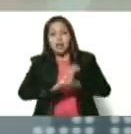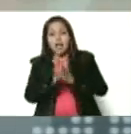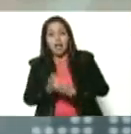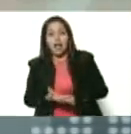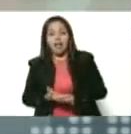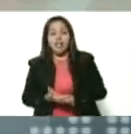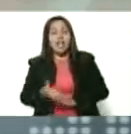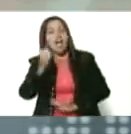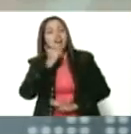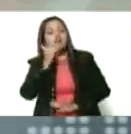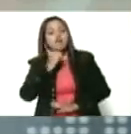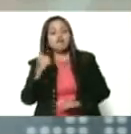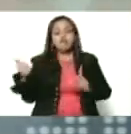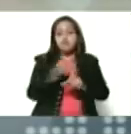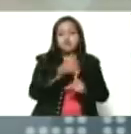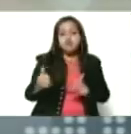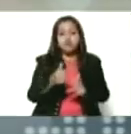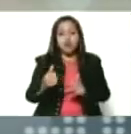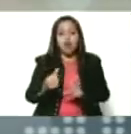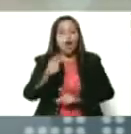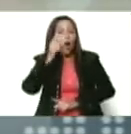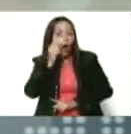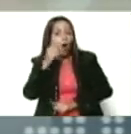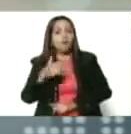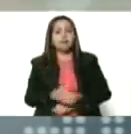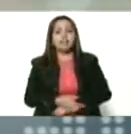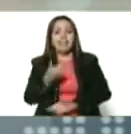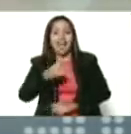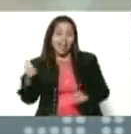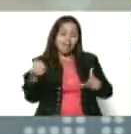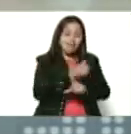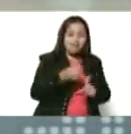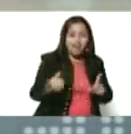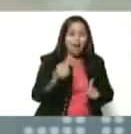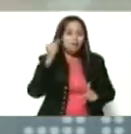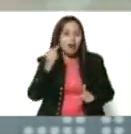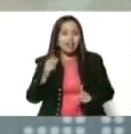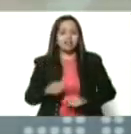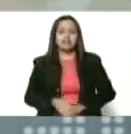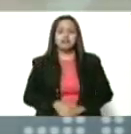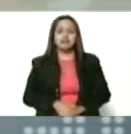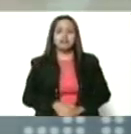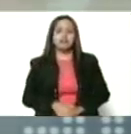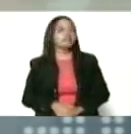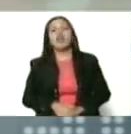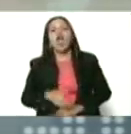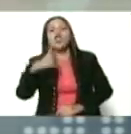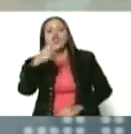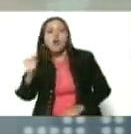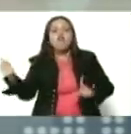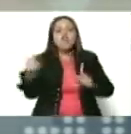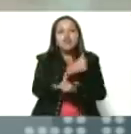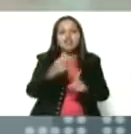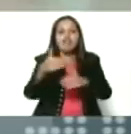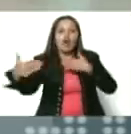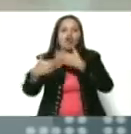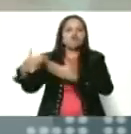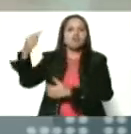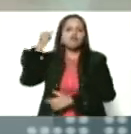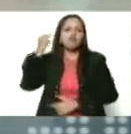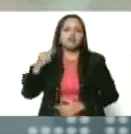aquellos que toquen a la mujer hasta con el pétalo de una rosa, pues. No a la violencia contra la mujer.